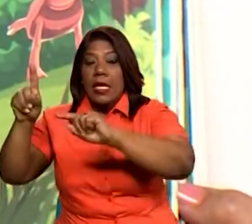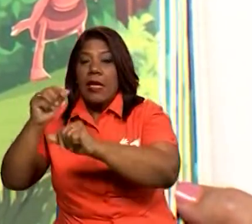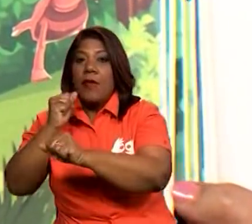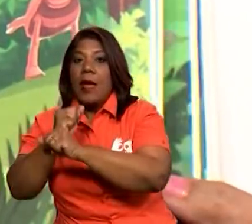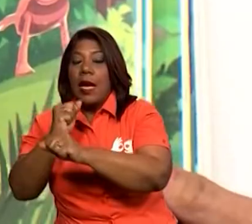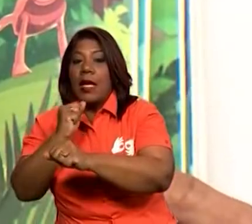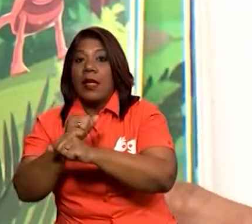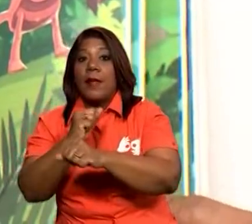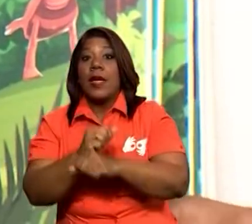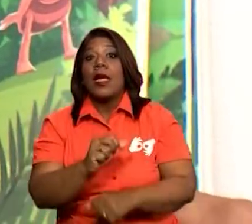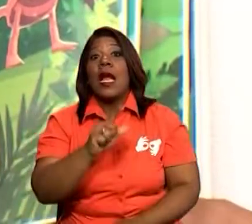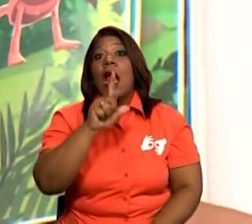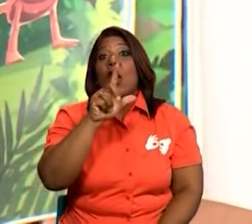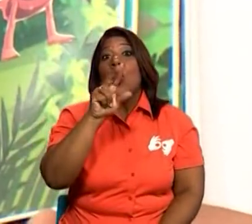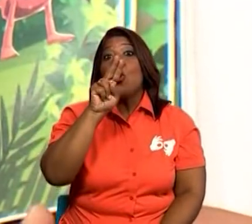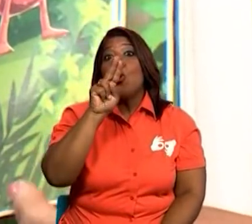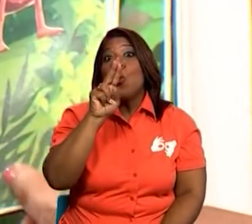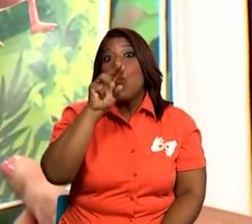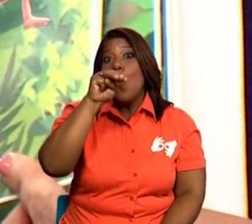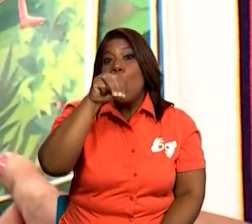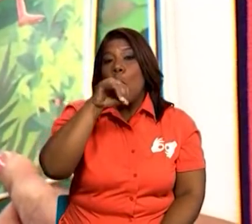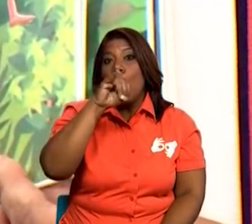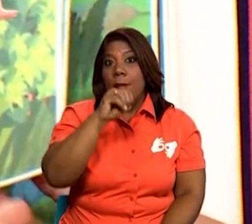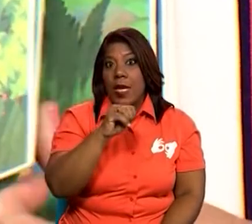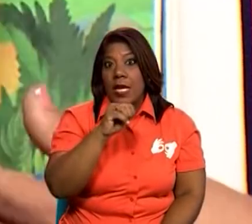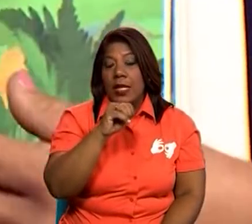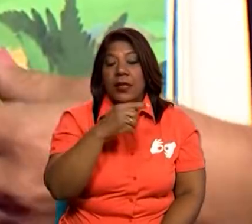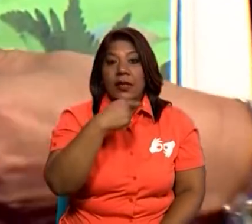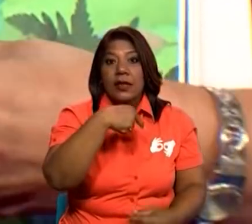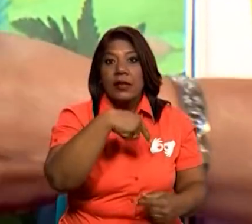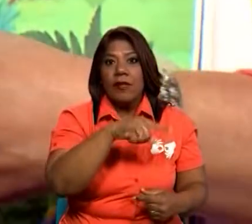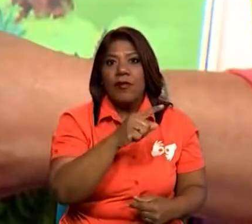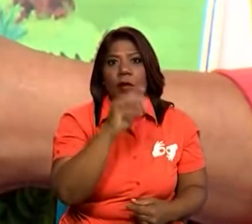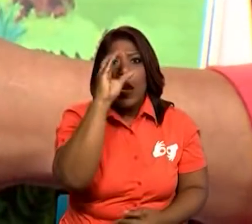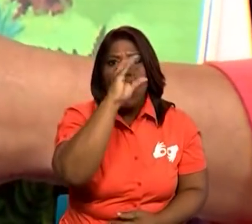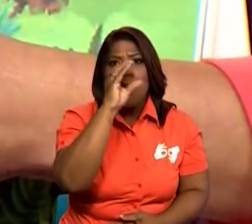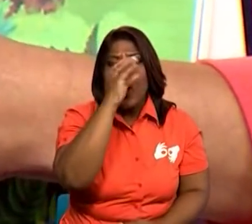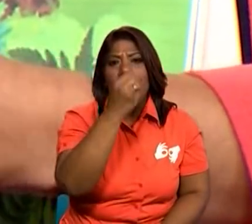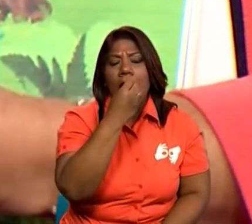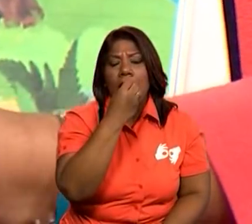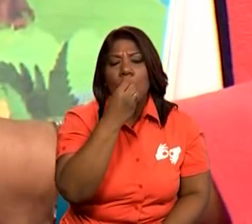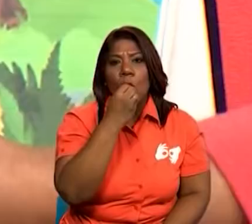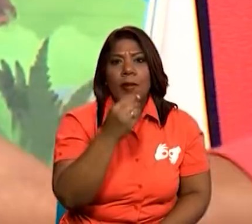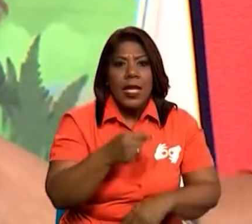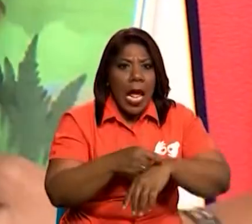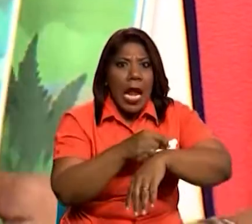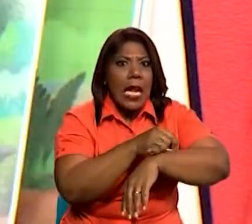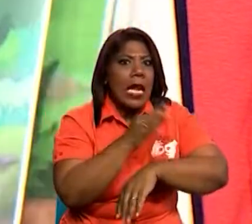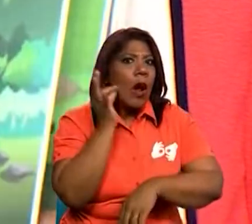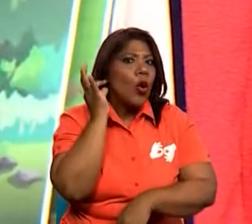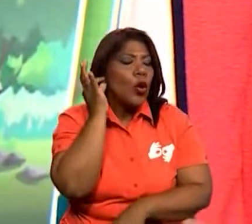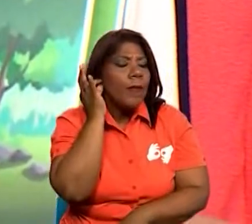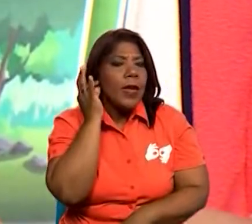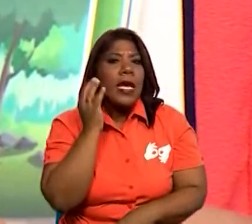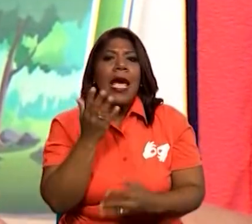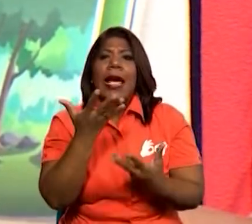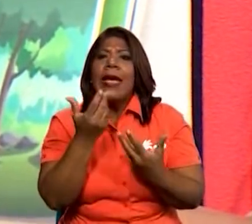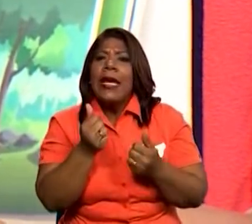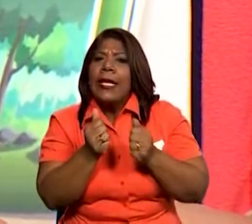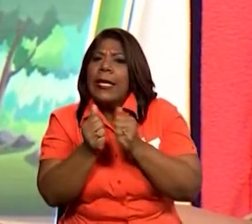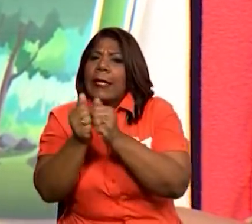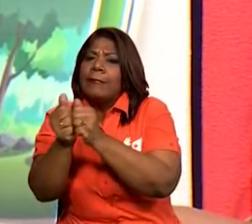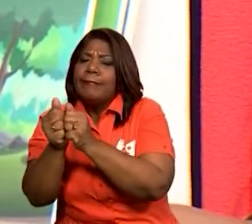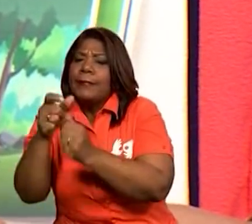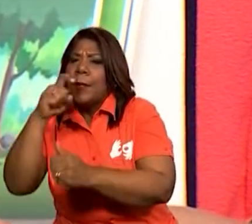Un día, los padres de Lumix salieron en busca de comida y ella quería ir con sus padres. Pero ellos